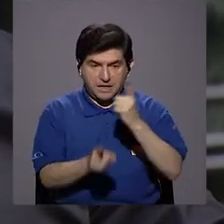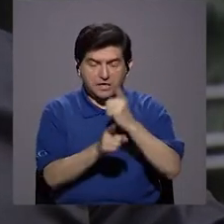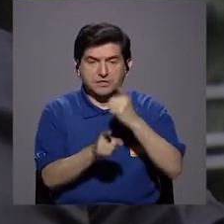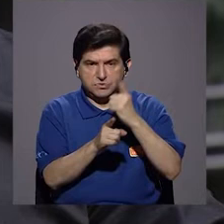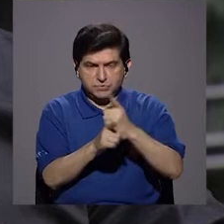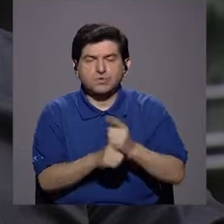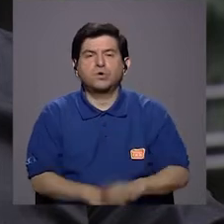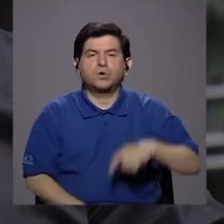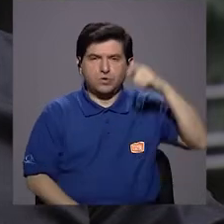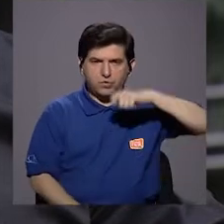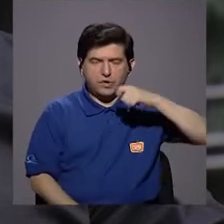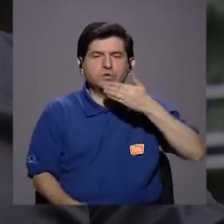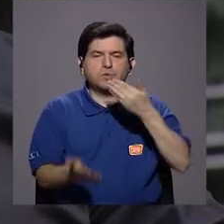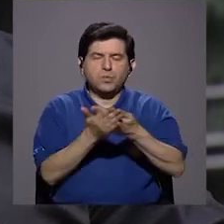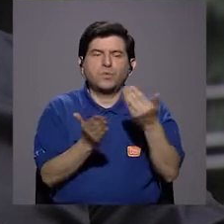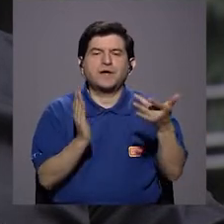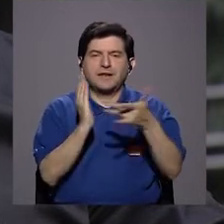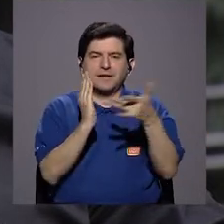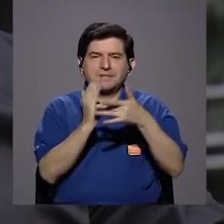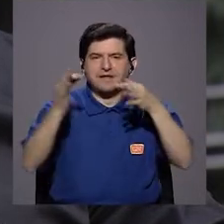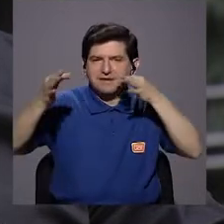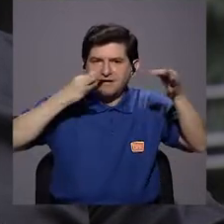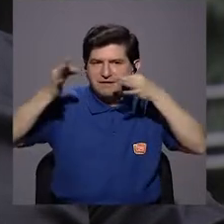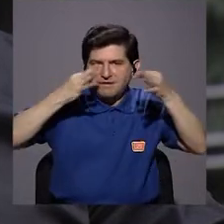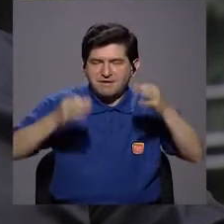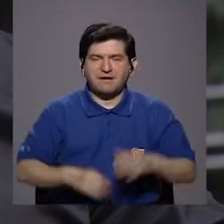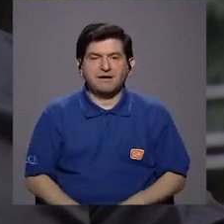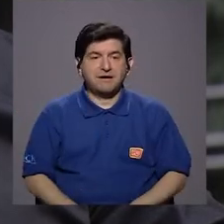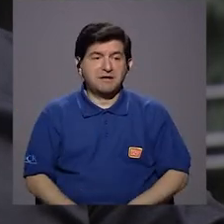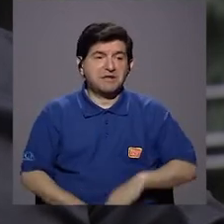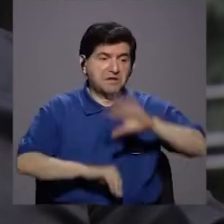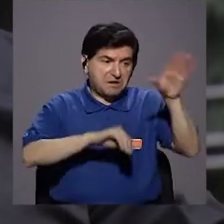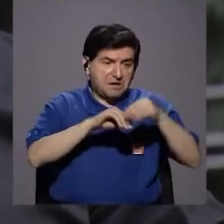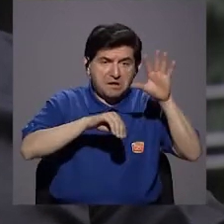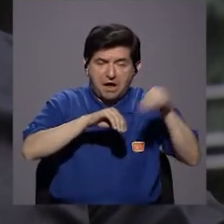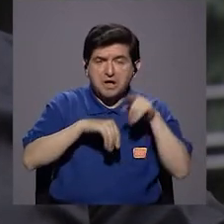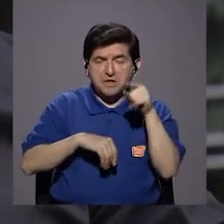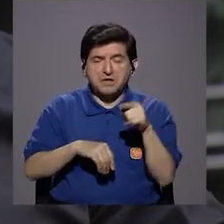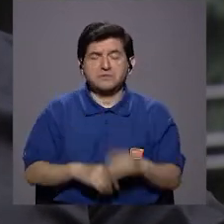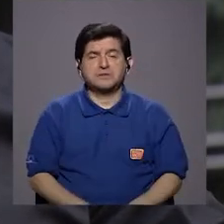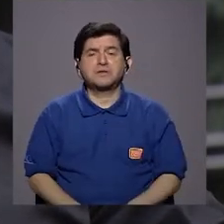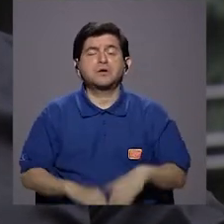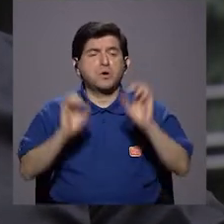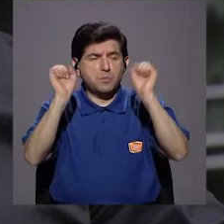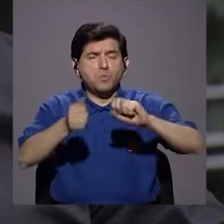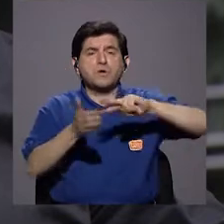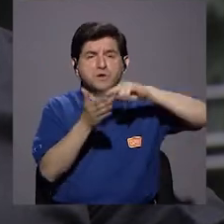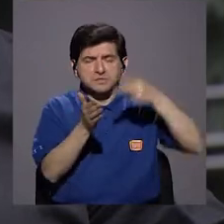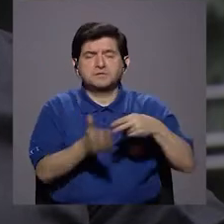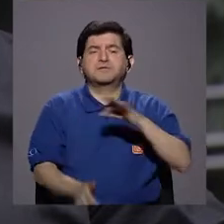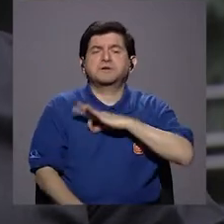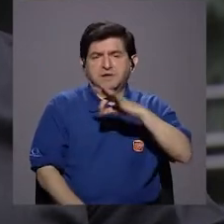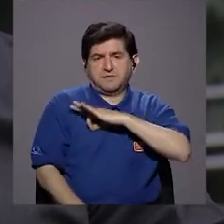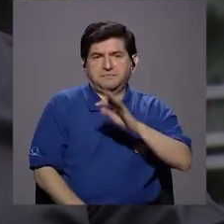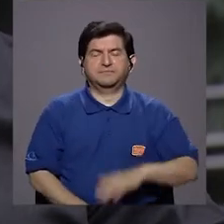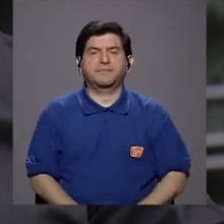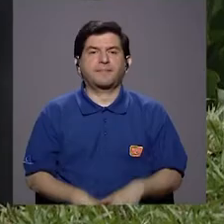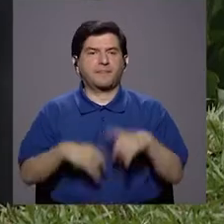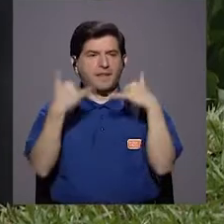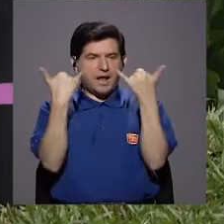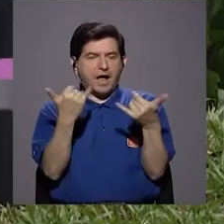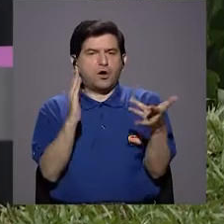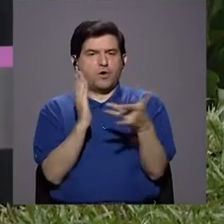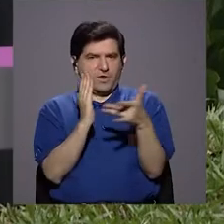cepillado, una buena técnica para hilarse los dientes y cualquier cosa extra que le quieras agregar te va a generar un beneficio.